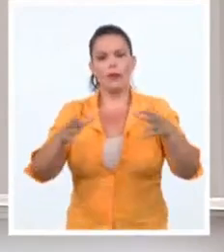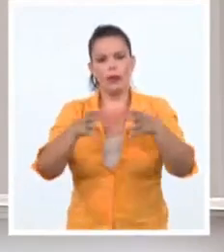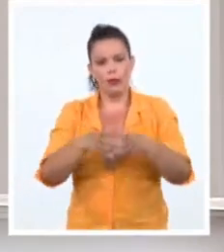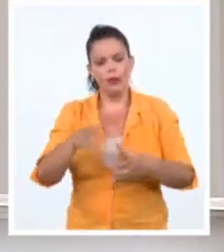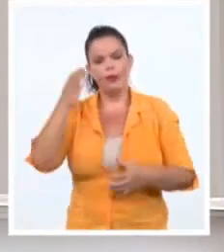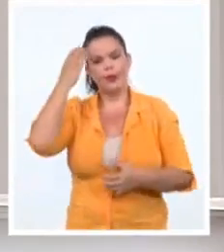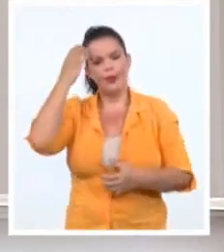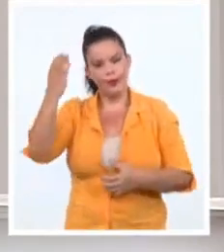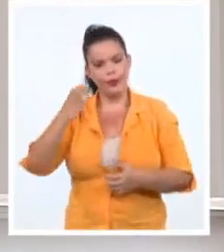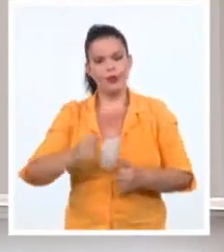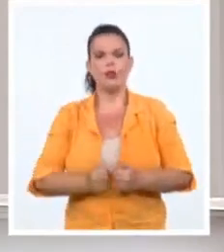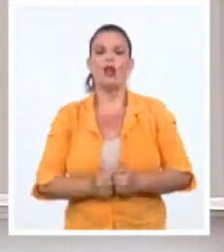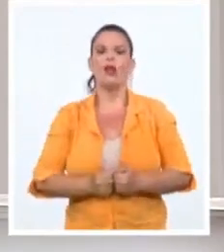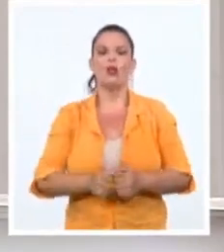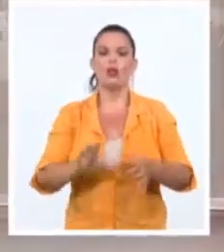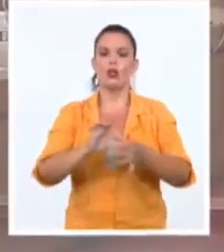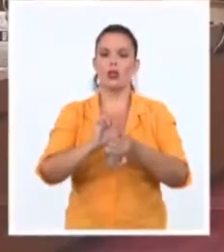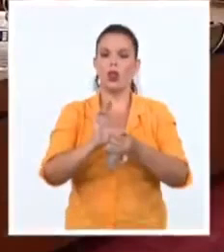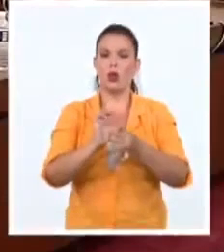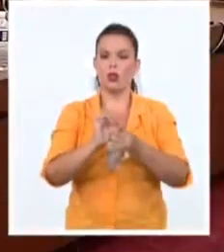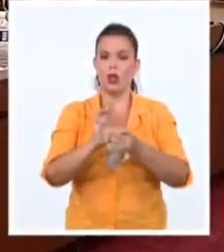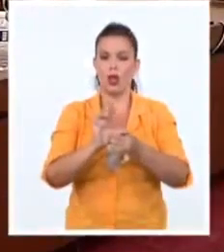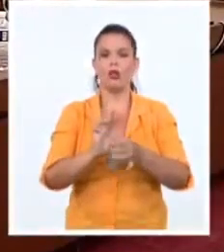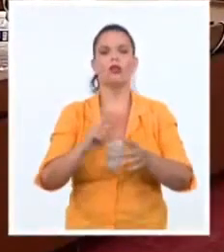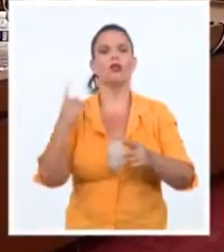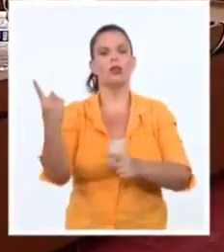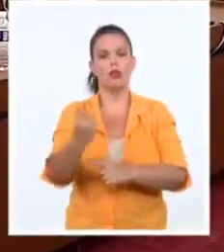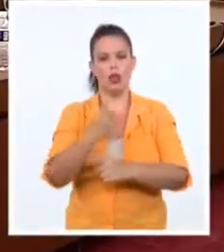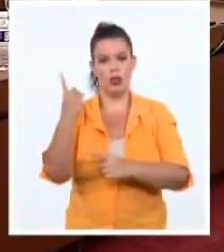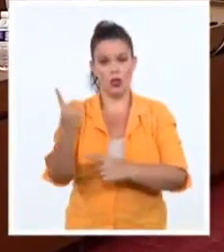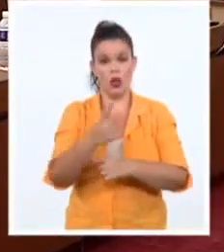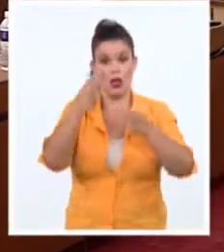del Consejo de Seguridad Nacional y de la Embajada en La Habana.